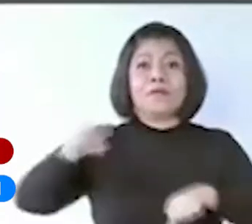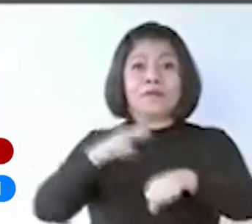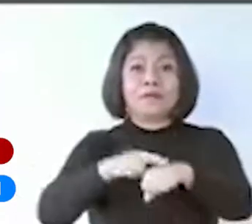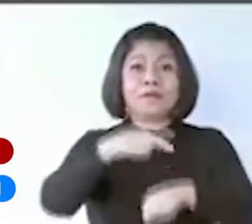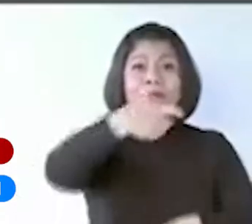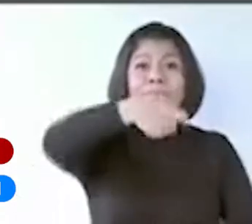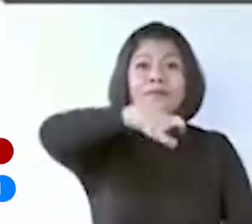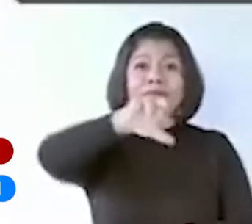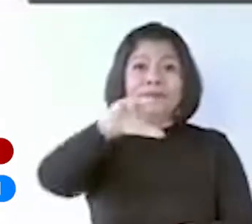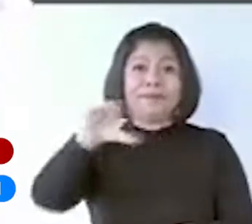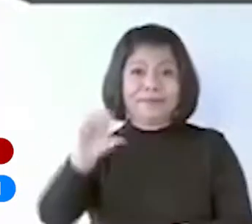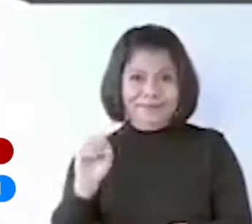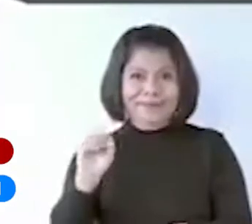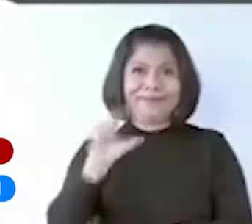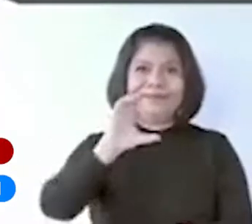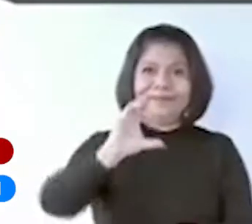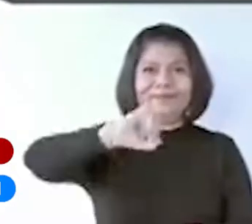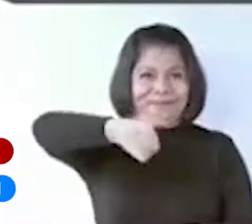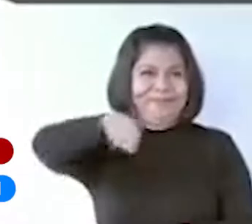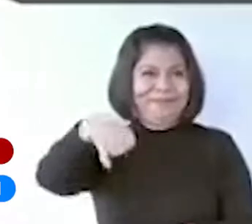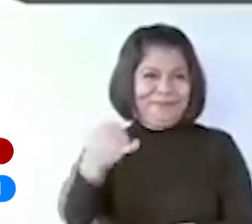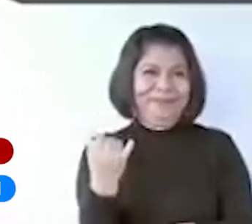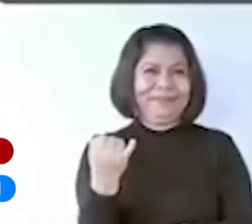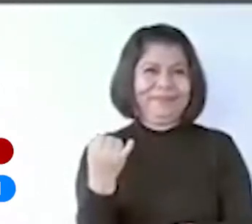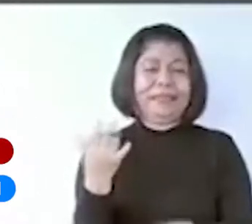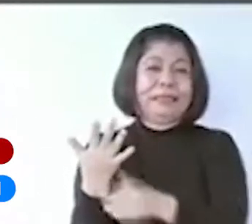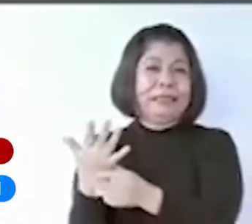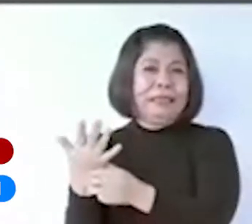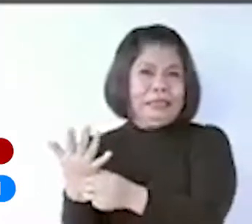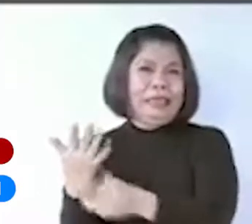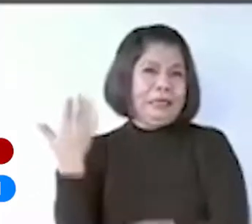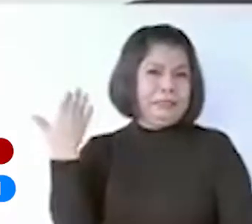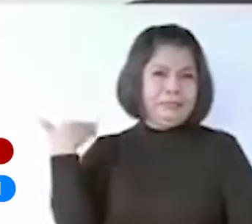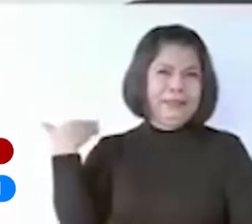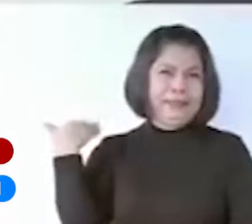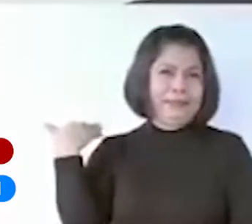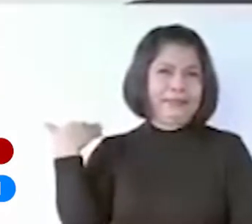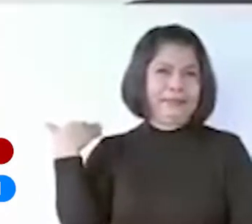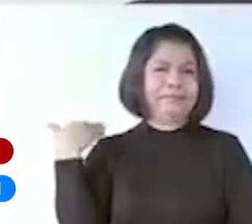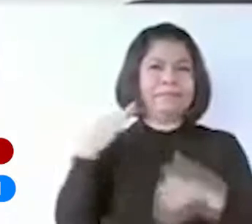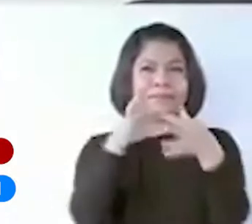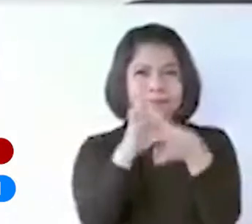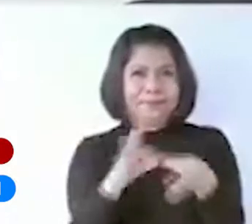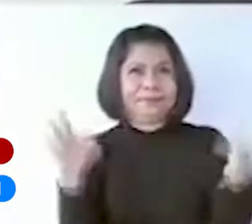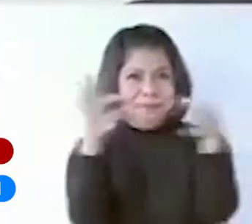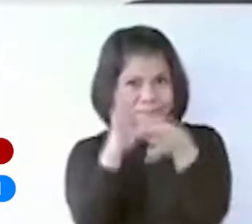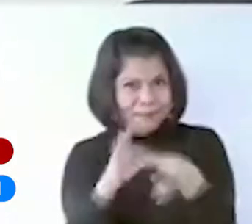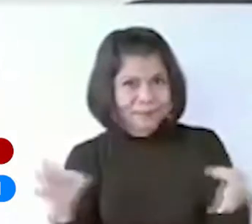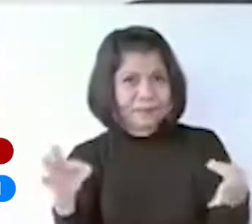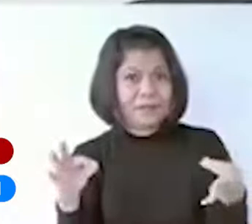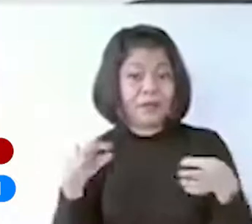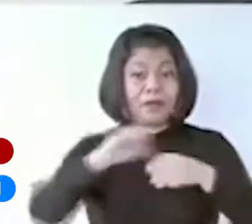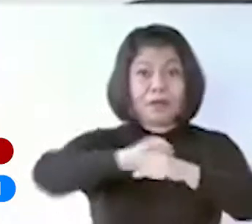Roo, como él mismo lo ha expresado, se pudo enfrentar mejor la